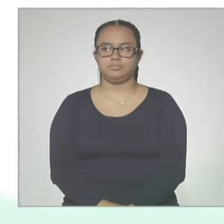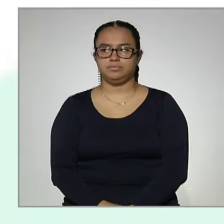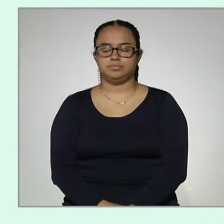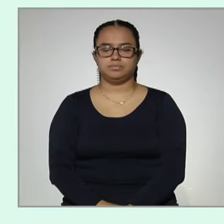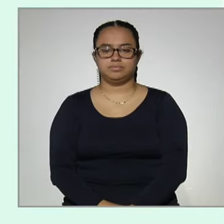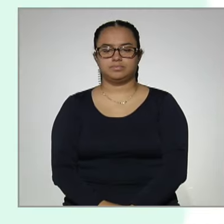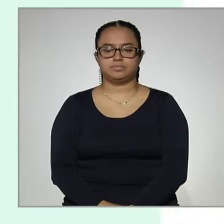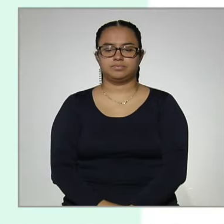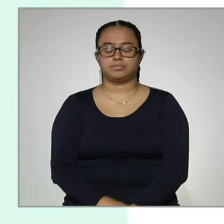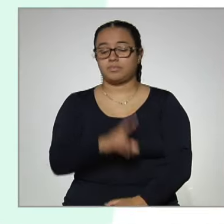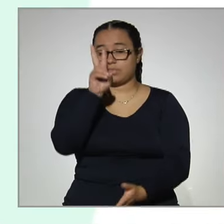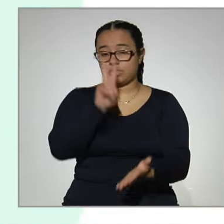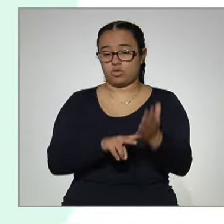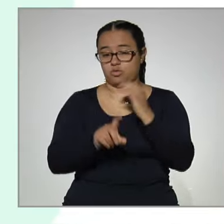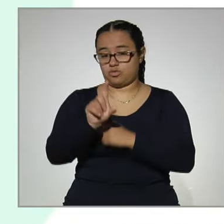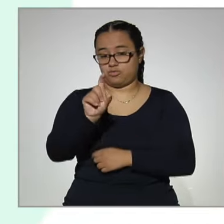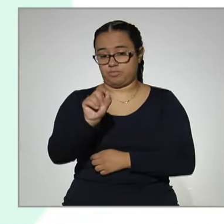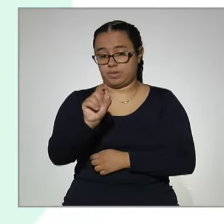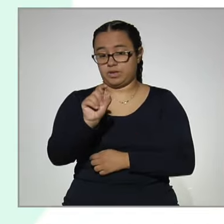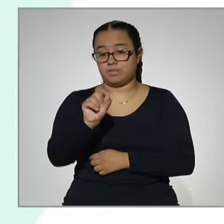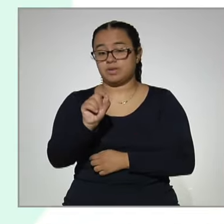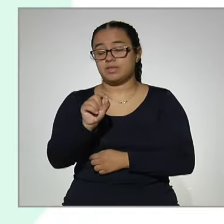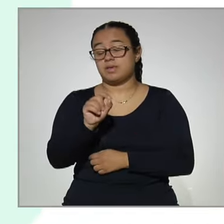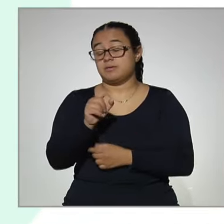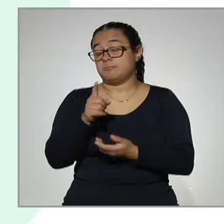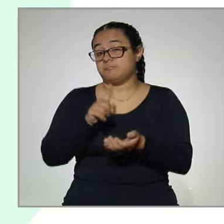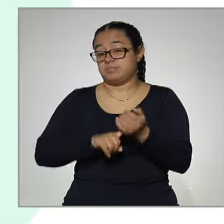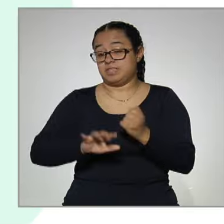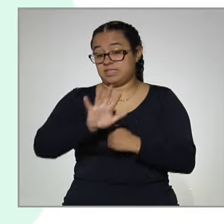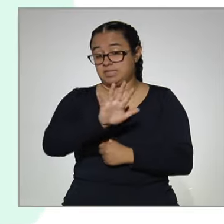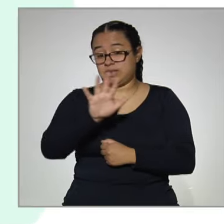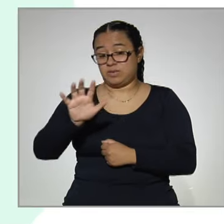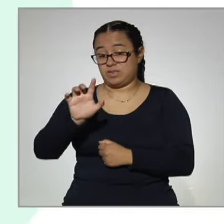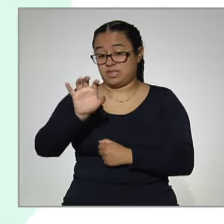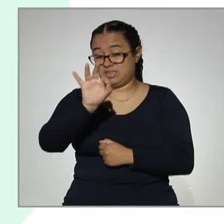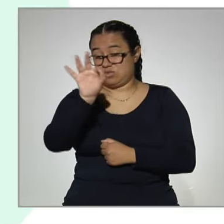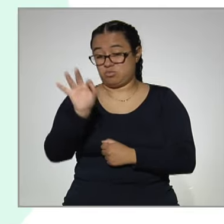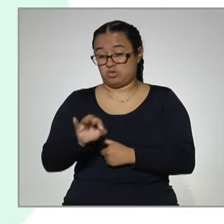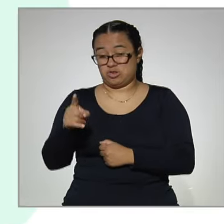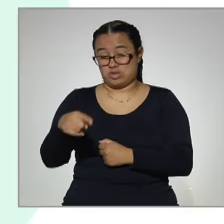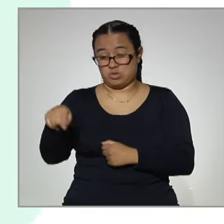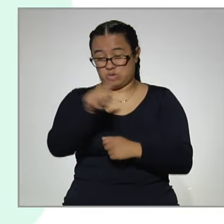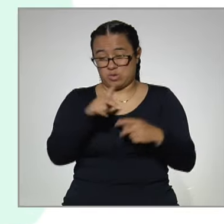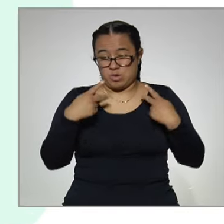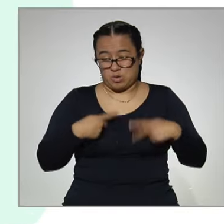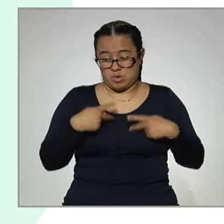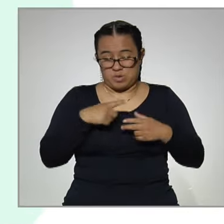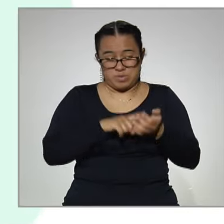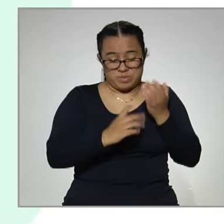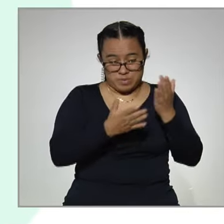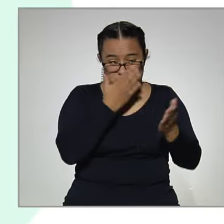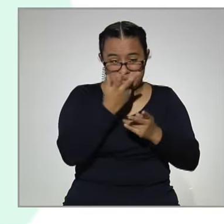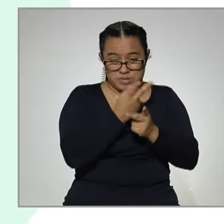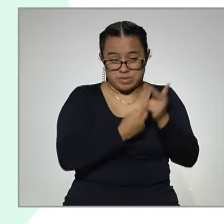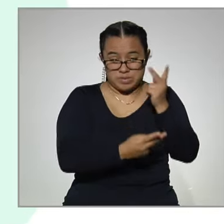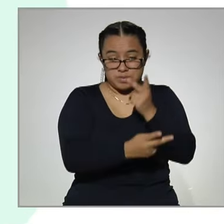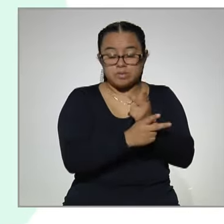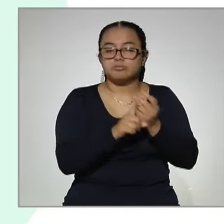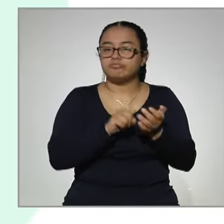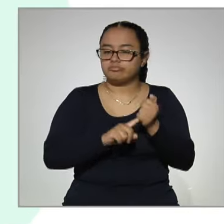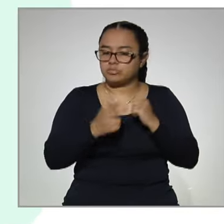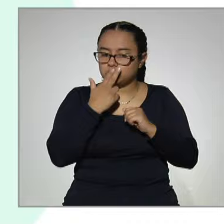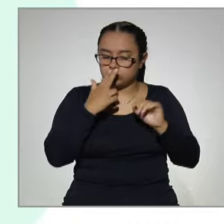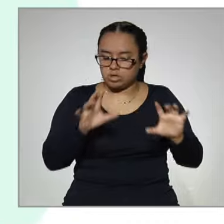En 2020, más del 55% de la población de educación superior usó la